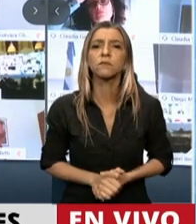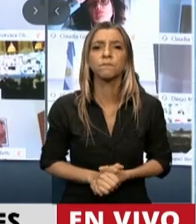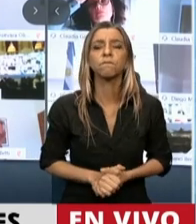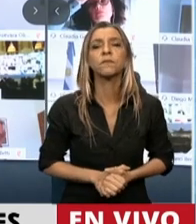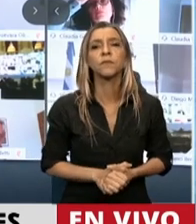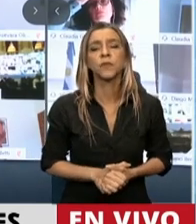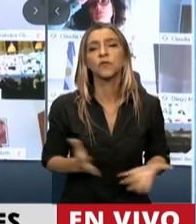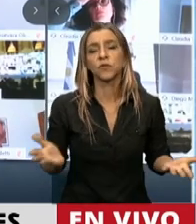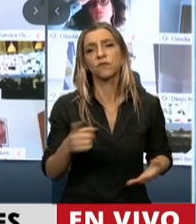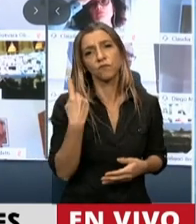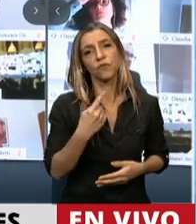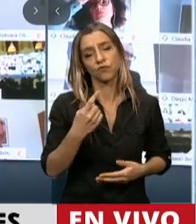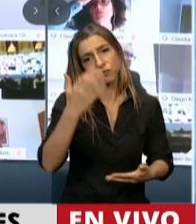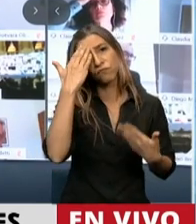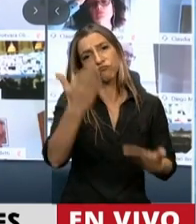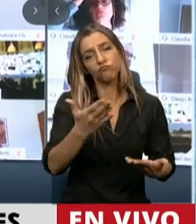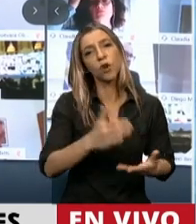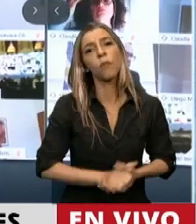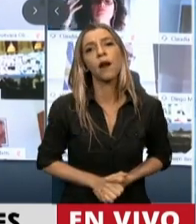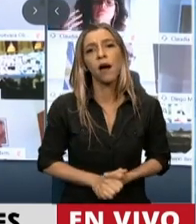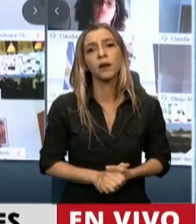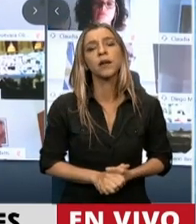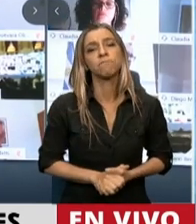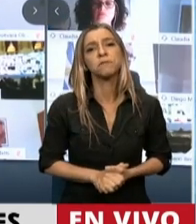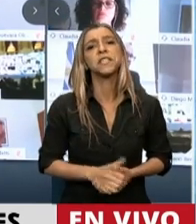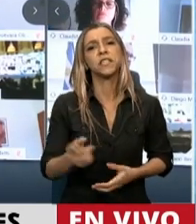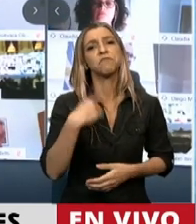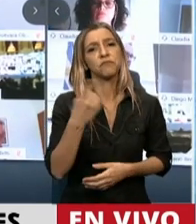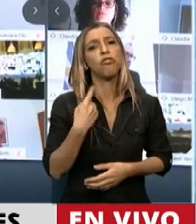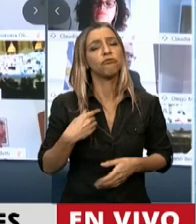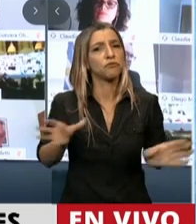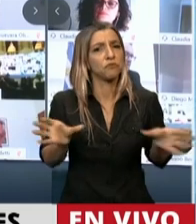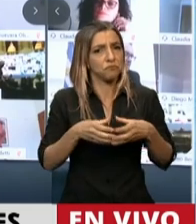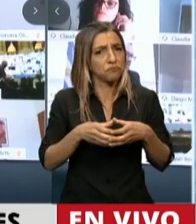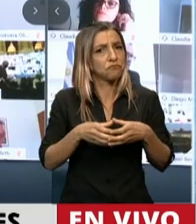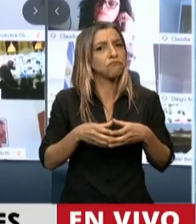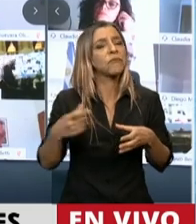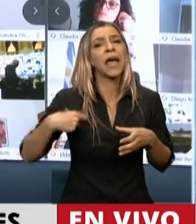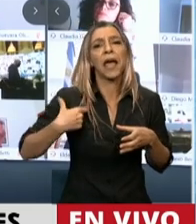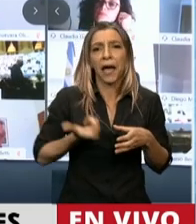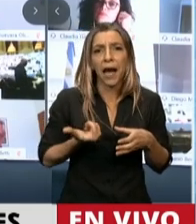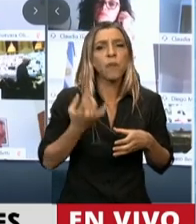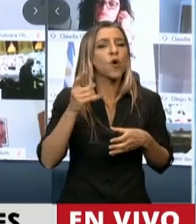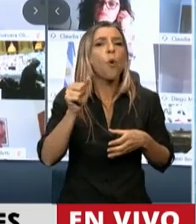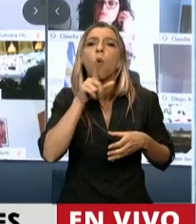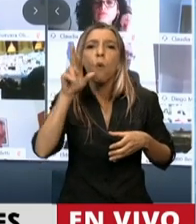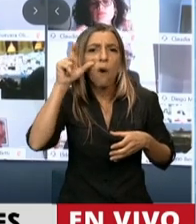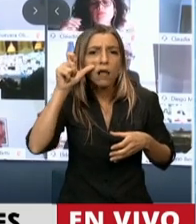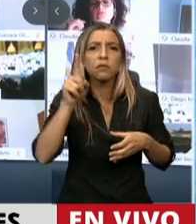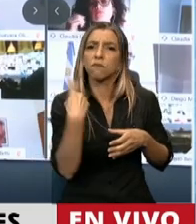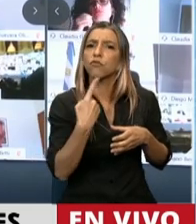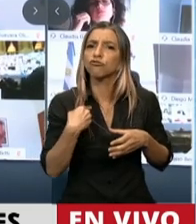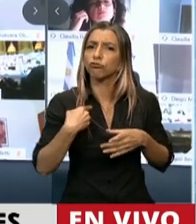rindere el honor el levantar la bandera de nuestro querido gremio como la UATENES, a sostener sus ideales